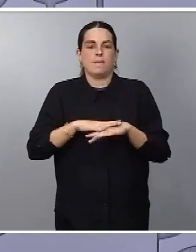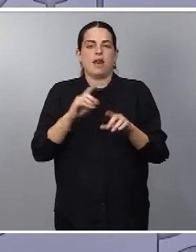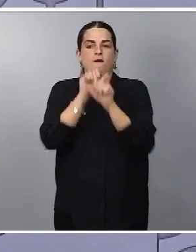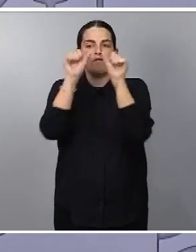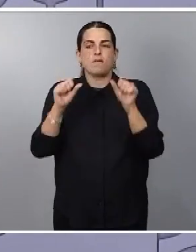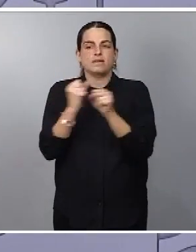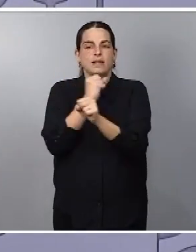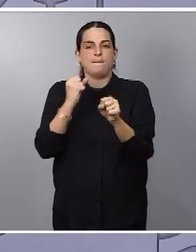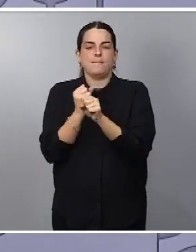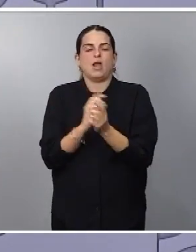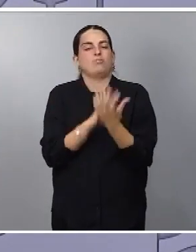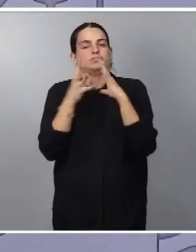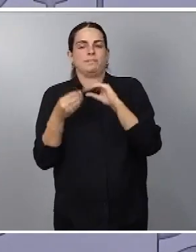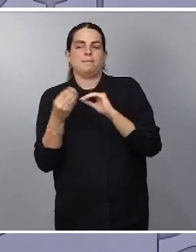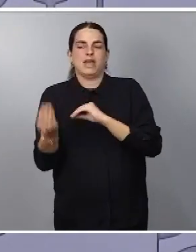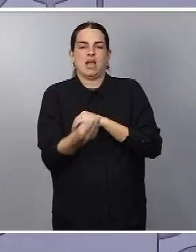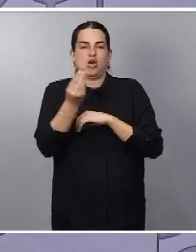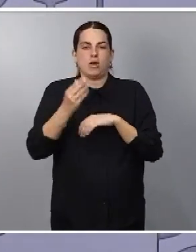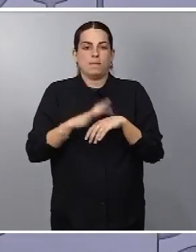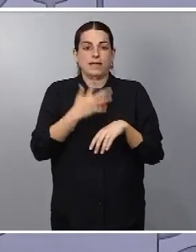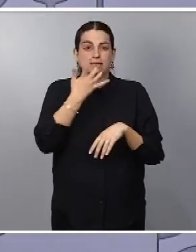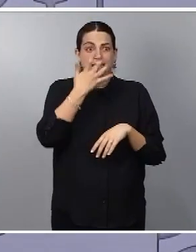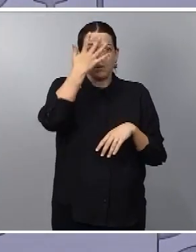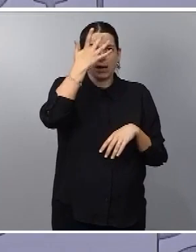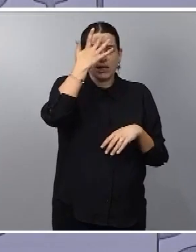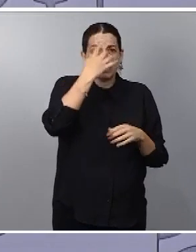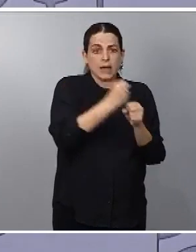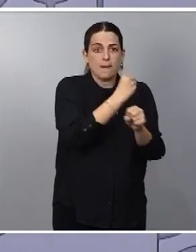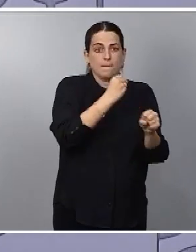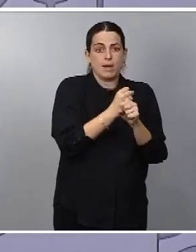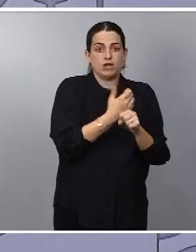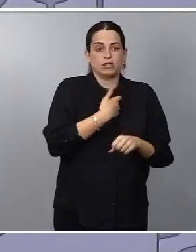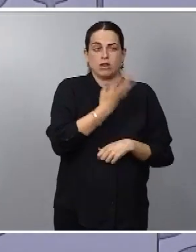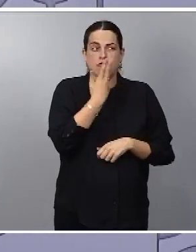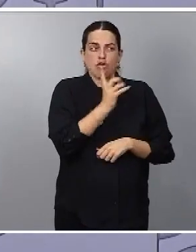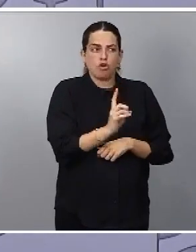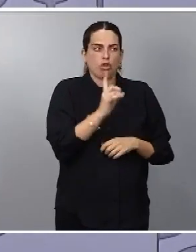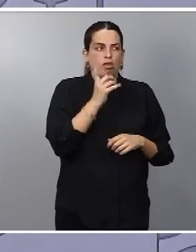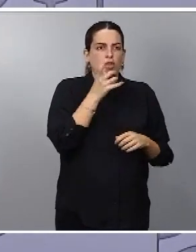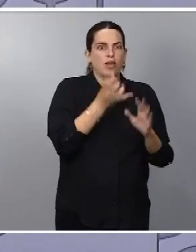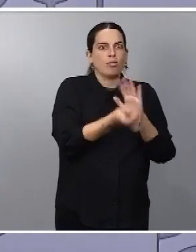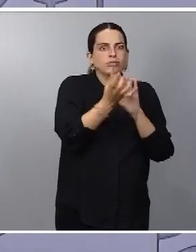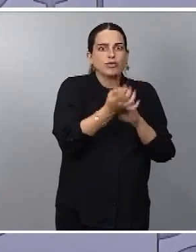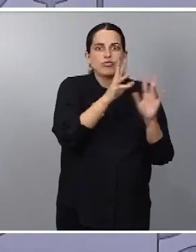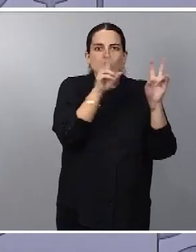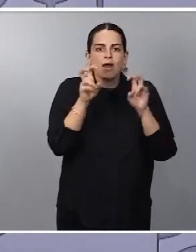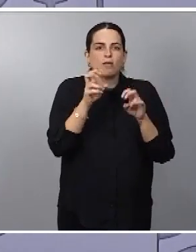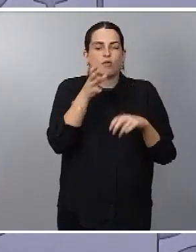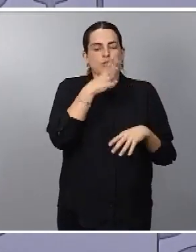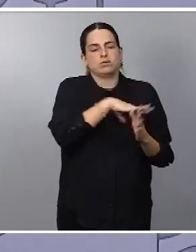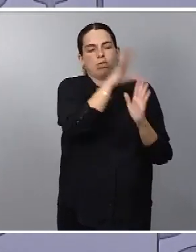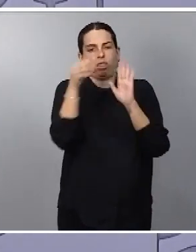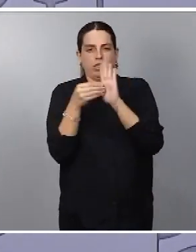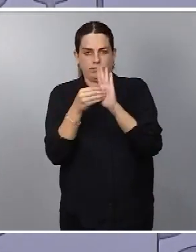vigilar esas nuevas condiciones de salud en empleos que incluso hoy aún no conocemos. Otra importante novedad es que